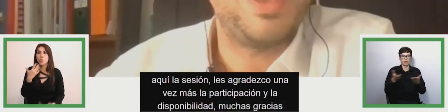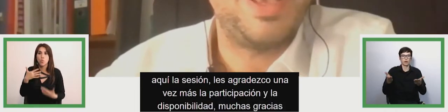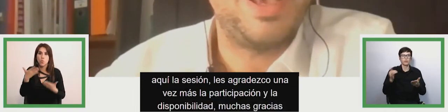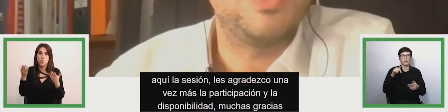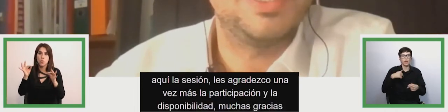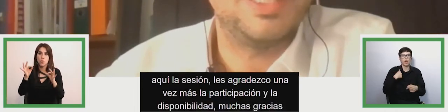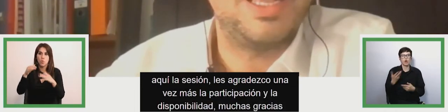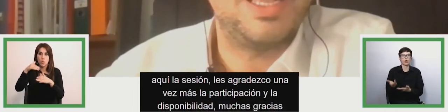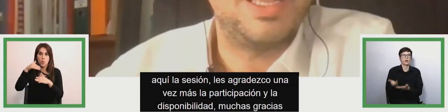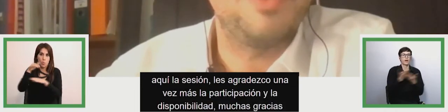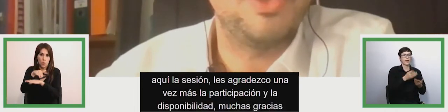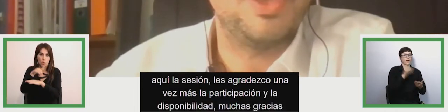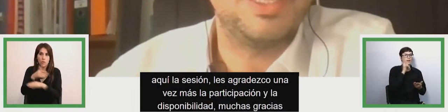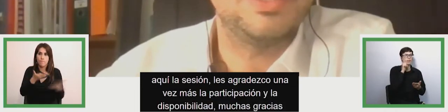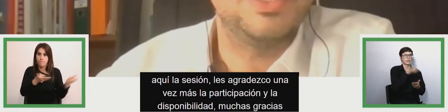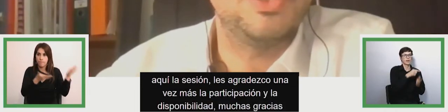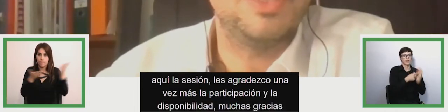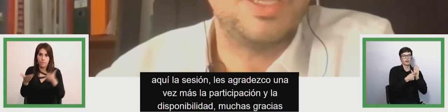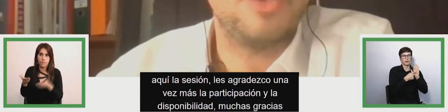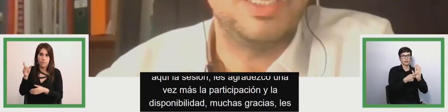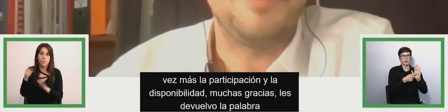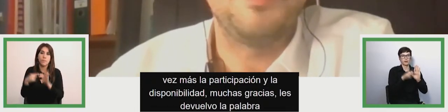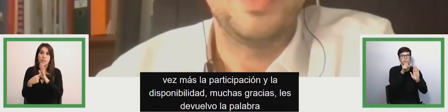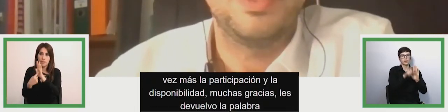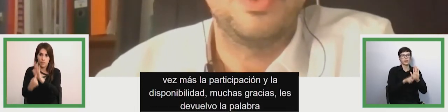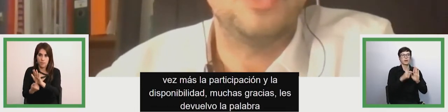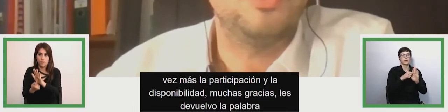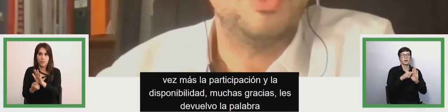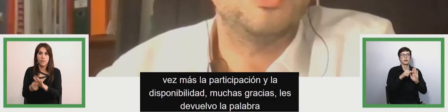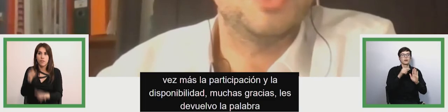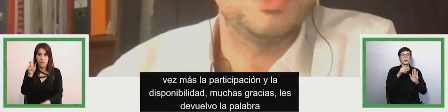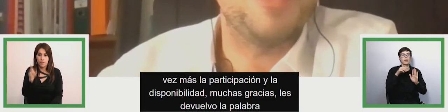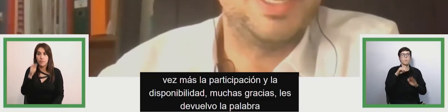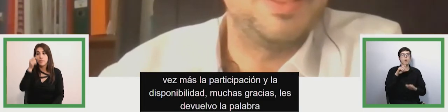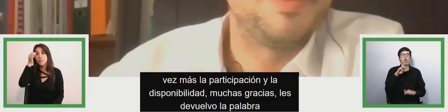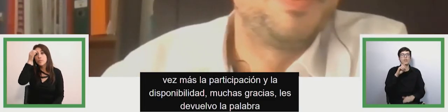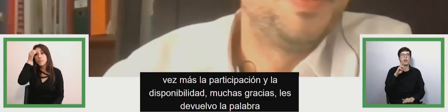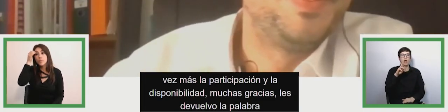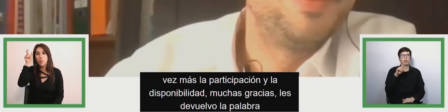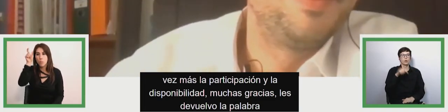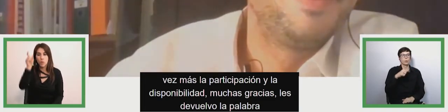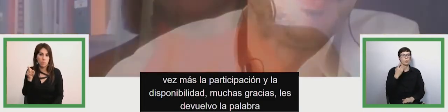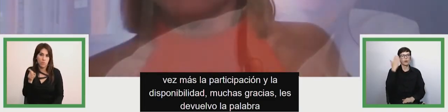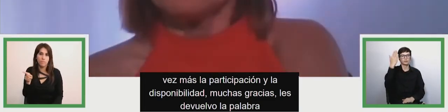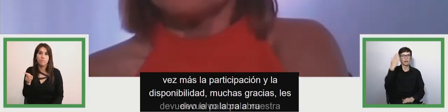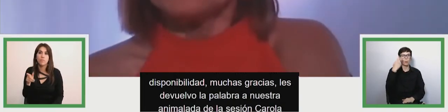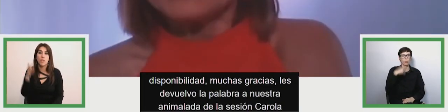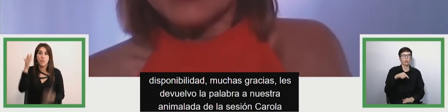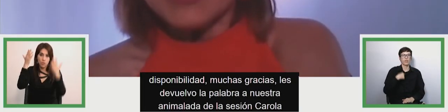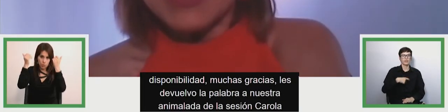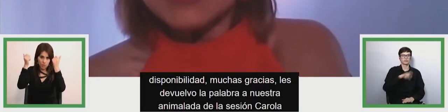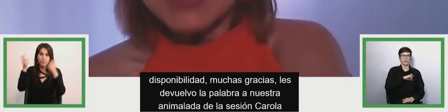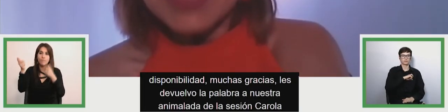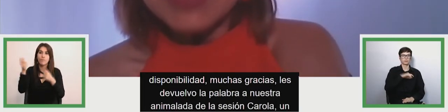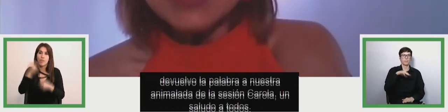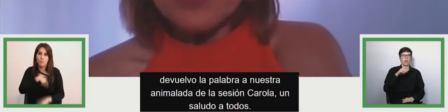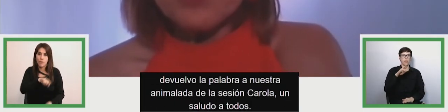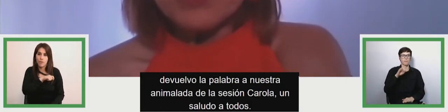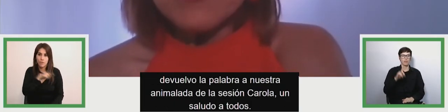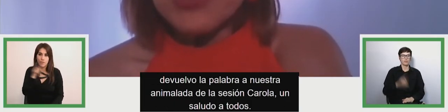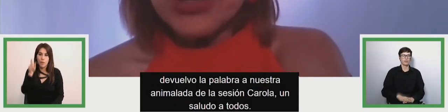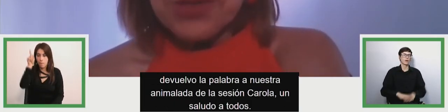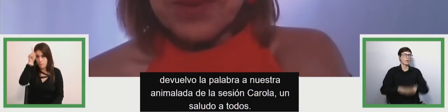palabra a nuestra animadora de la sesión Carolina un saludo a todos desde Madrid Muchas gracias